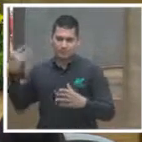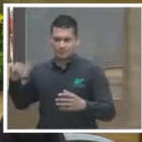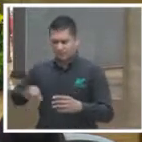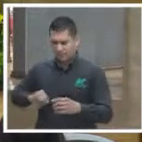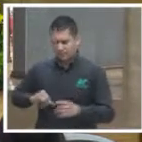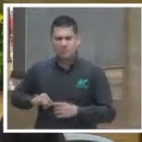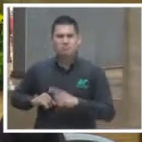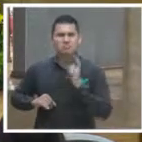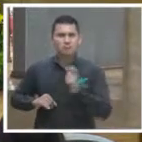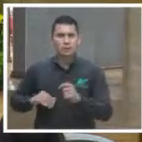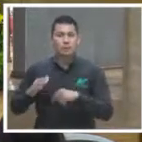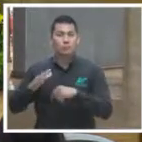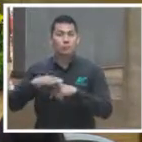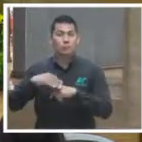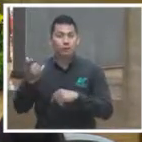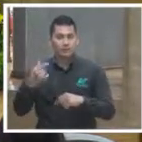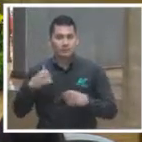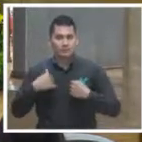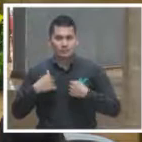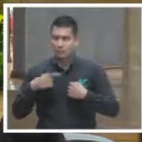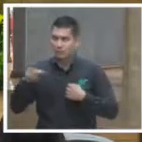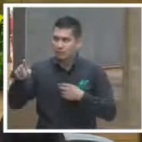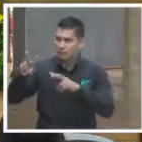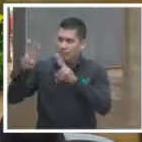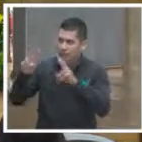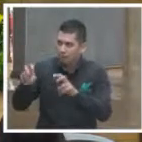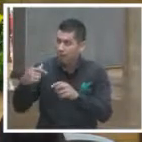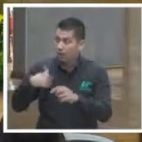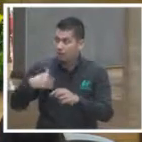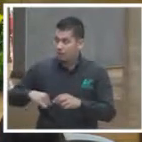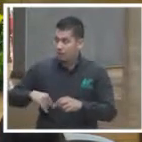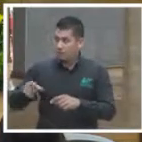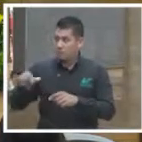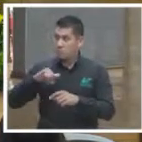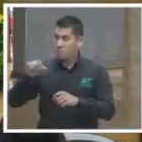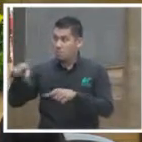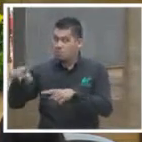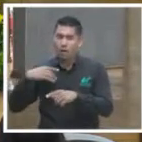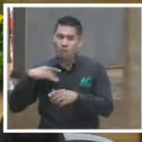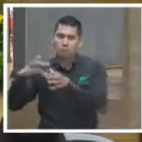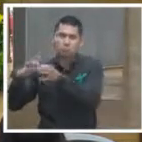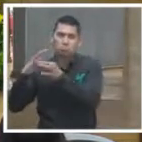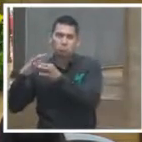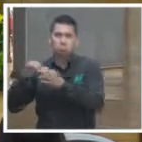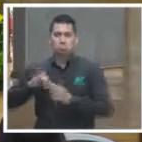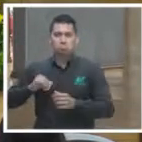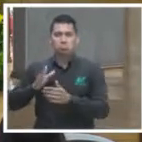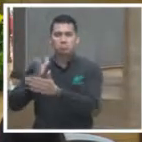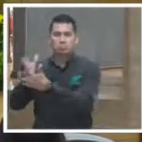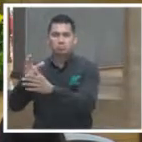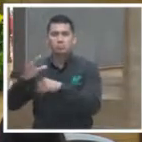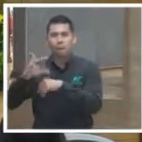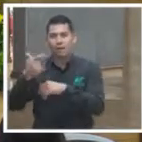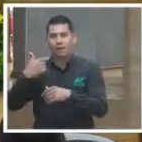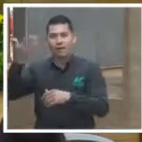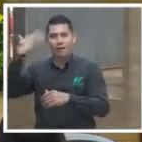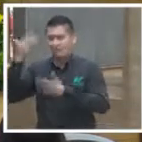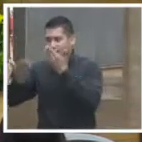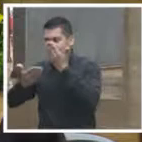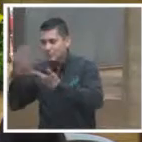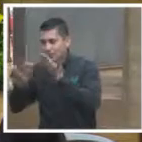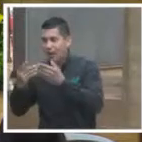interesados porque están vinculados directamente al tema, porque son estudiosos, porque son de la academia, porque somos